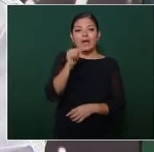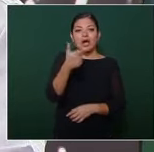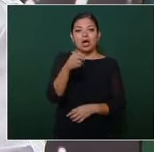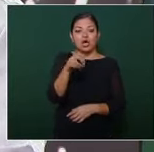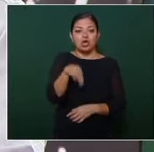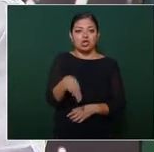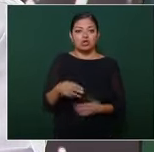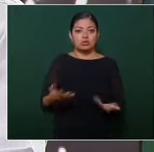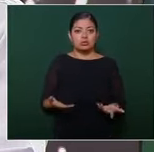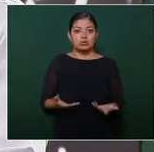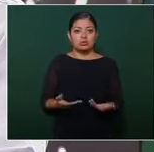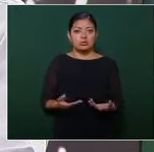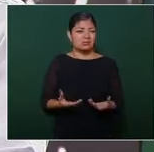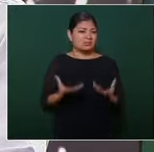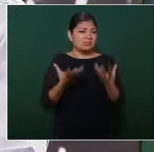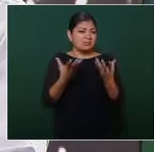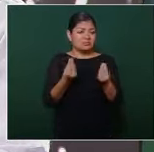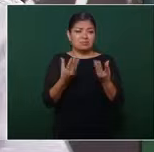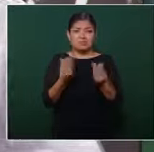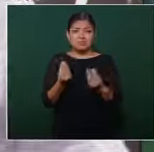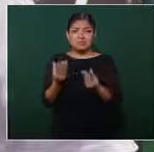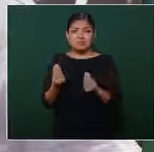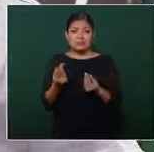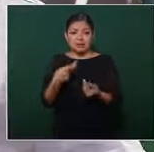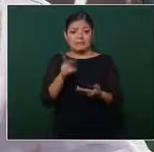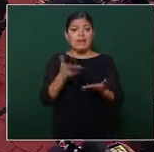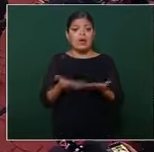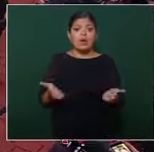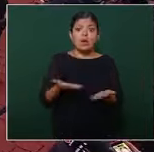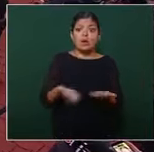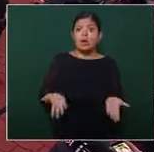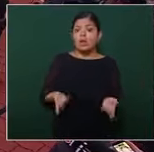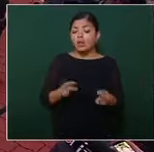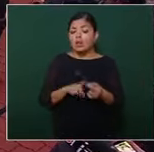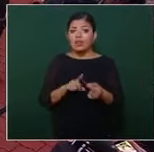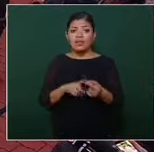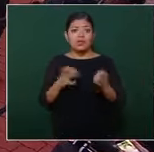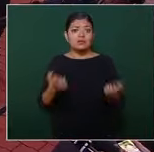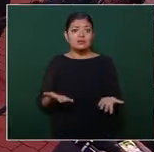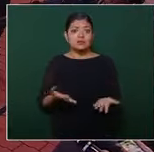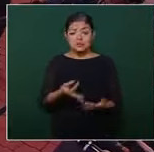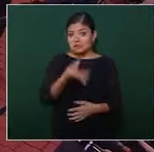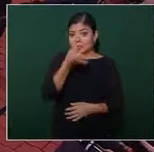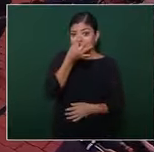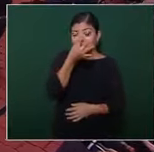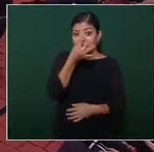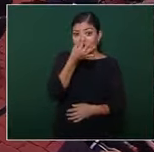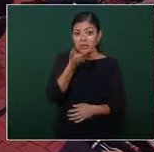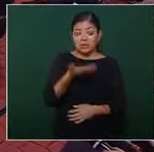muchos pero ahora ¿dónde están? muy pocos